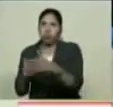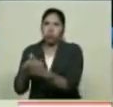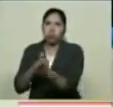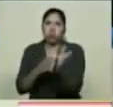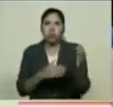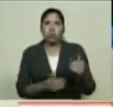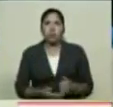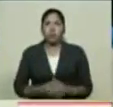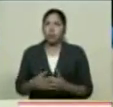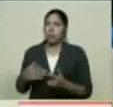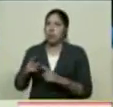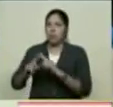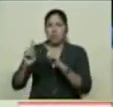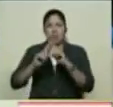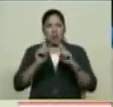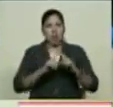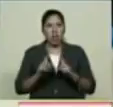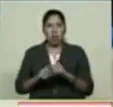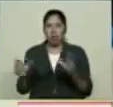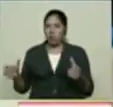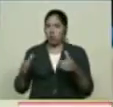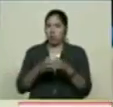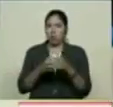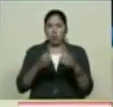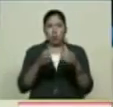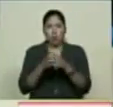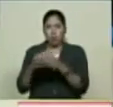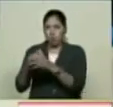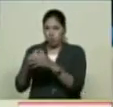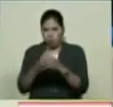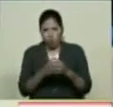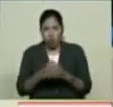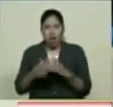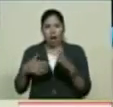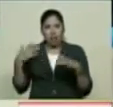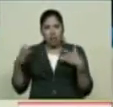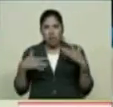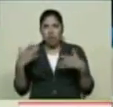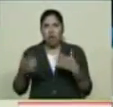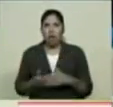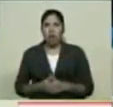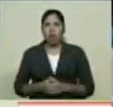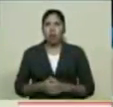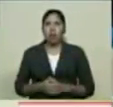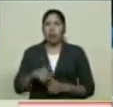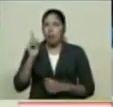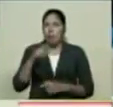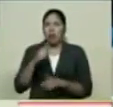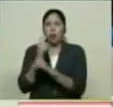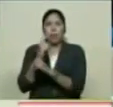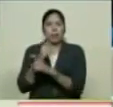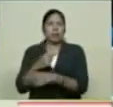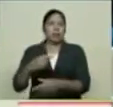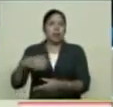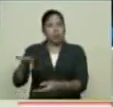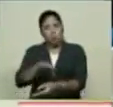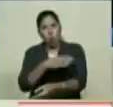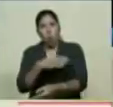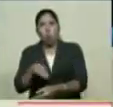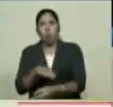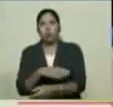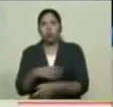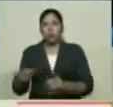Pues hoy en día Vemos a un movimiento también Importante en la Azulita Con el Llano Le Canta A la Azulita Este El